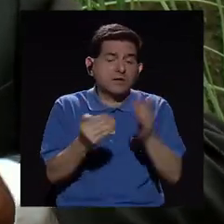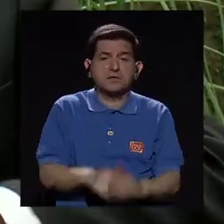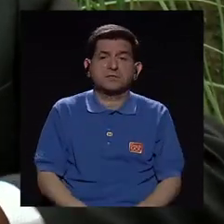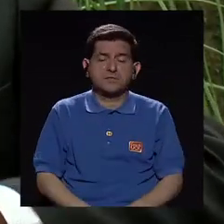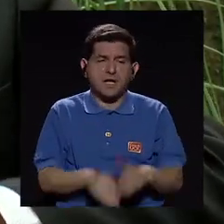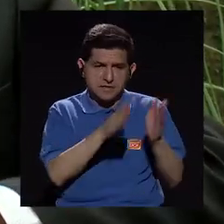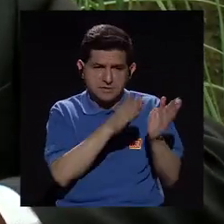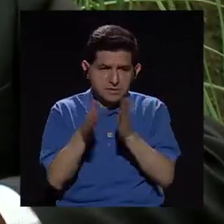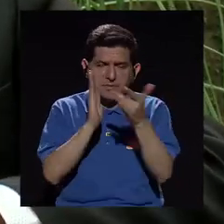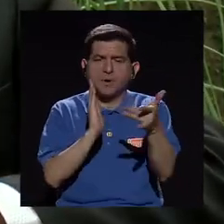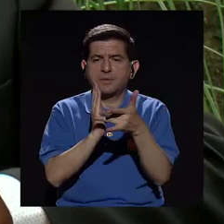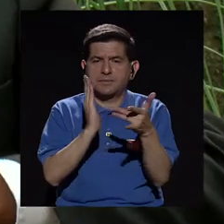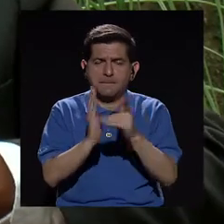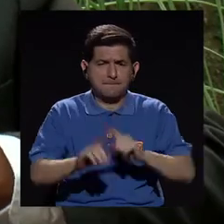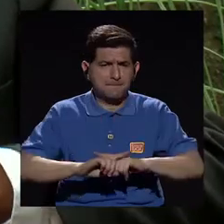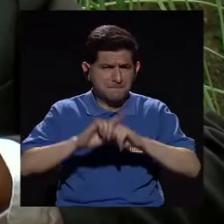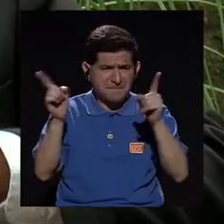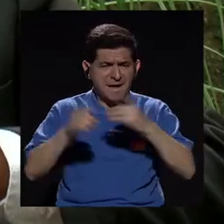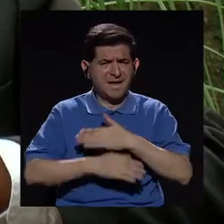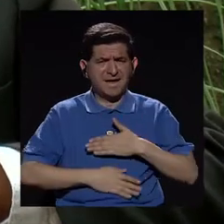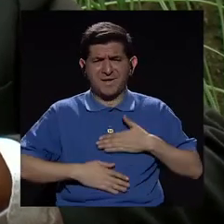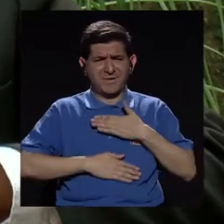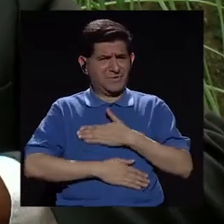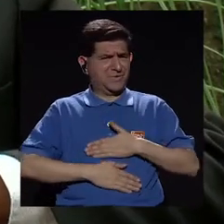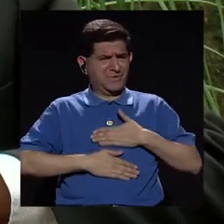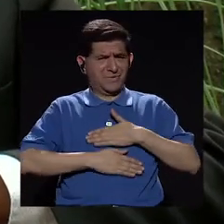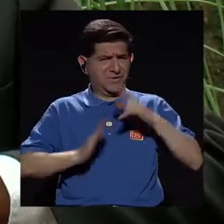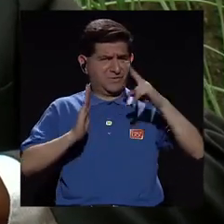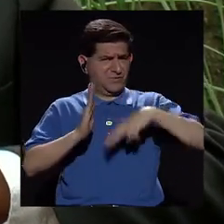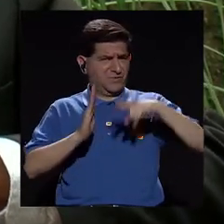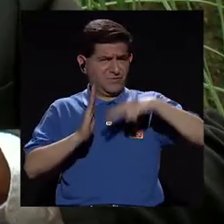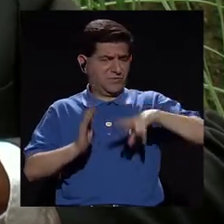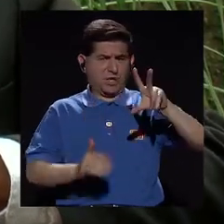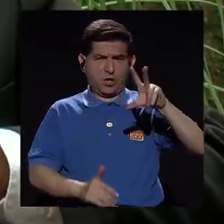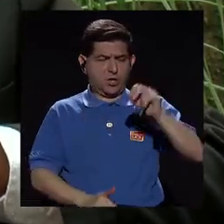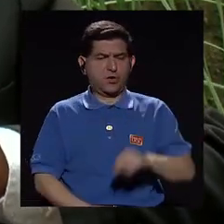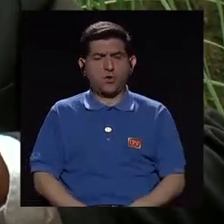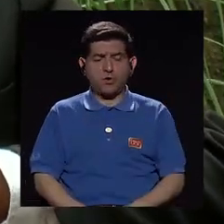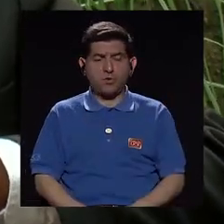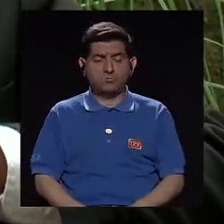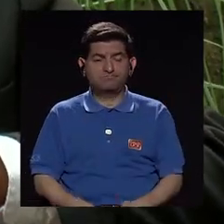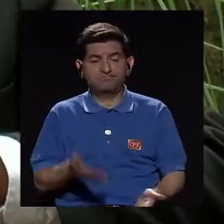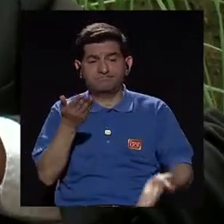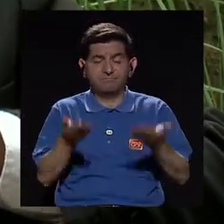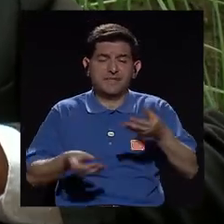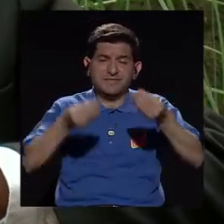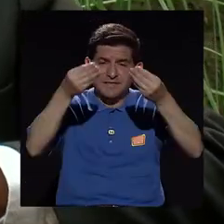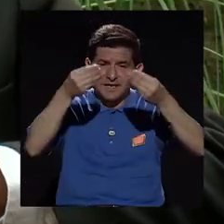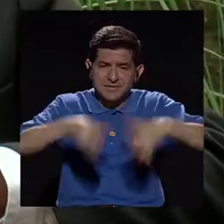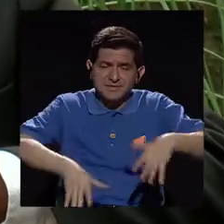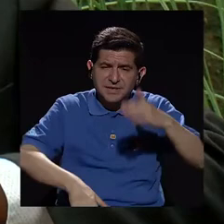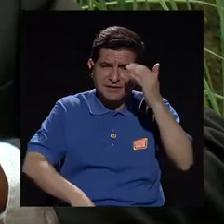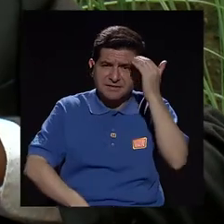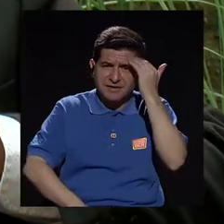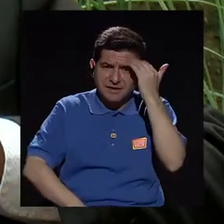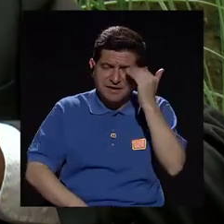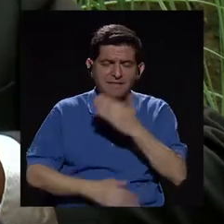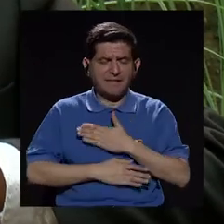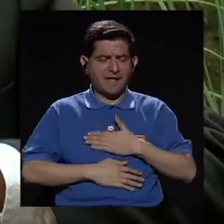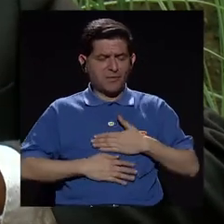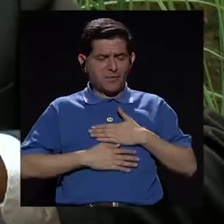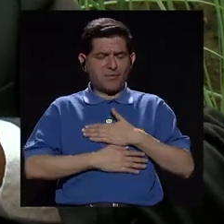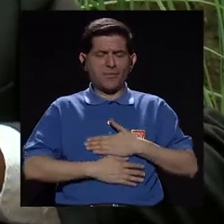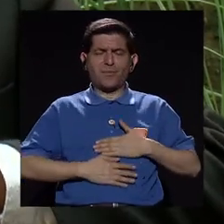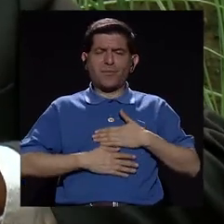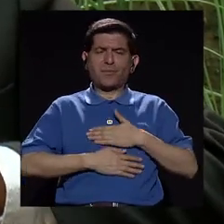preparación técnica, pero no hay un disfrute de la lectura porque se ha perdido en gran medida la conciencia sobre el